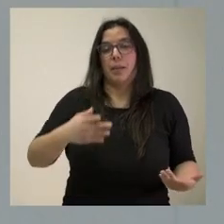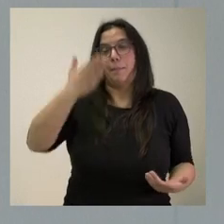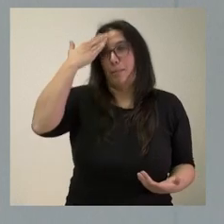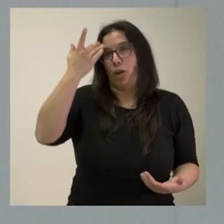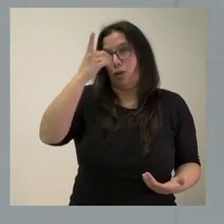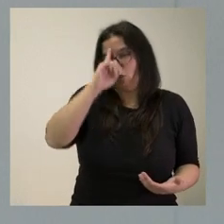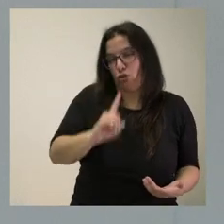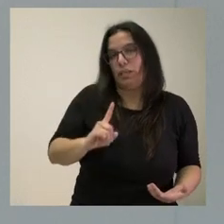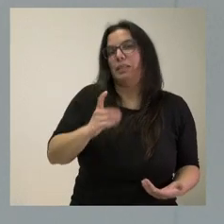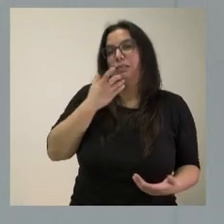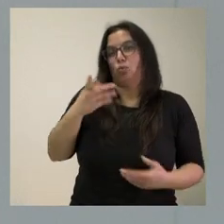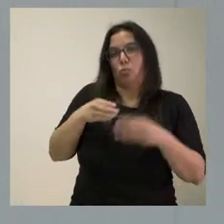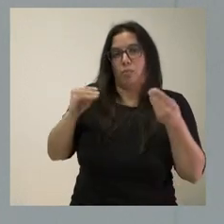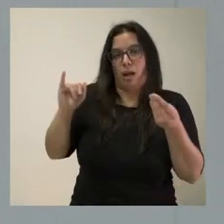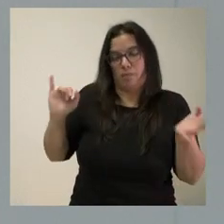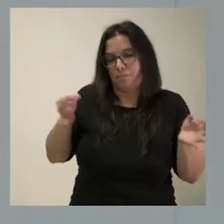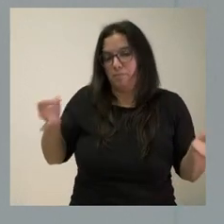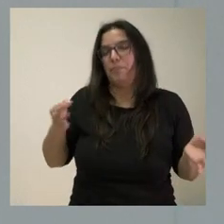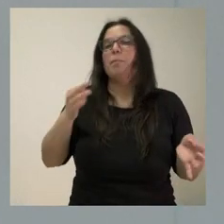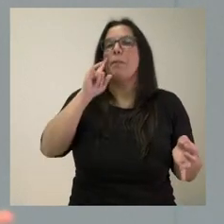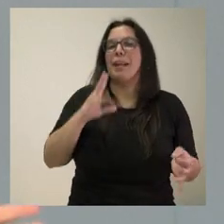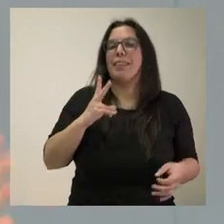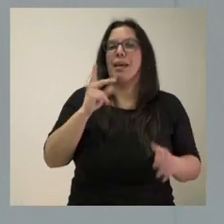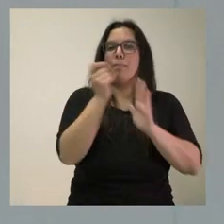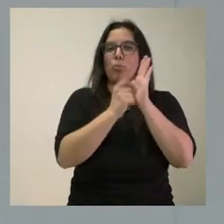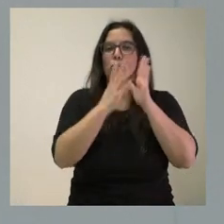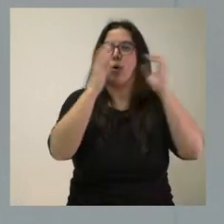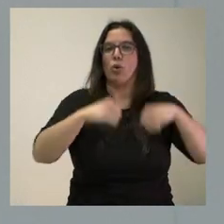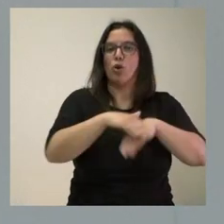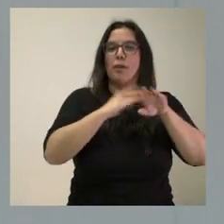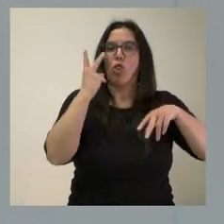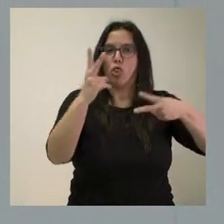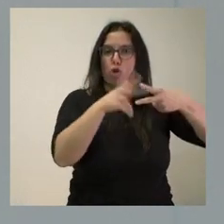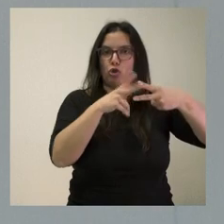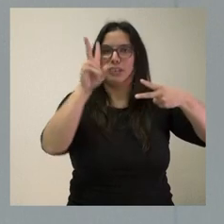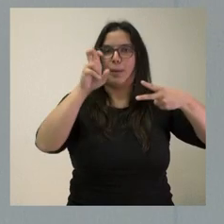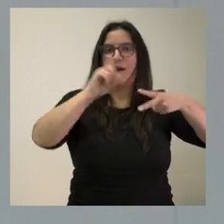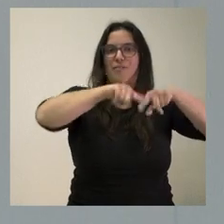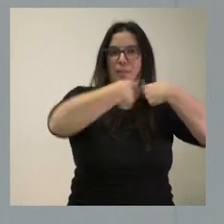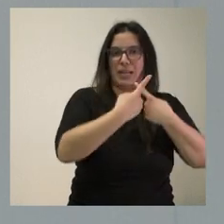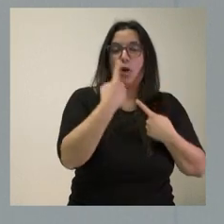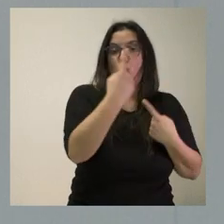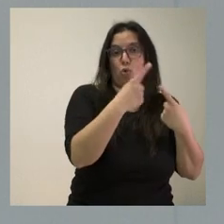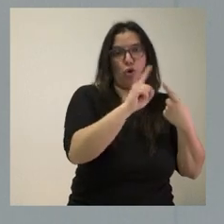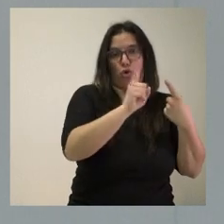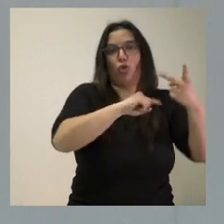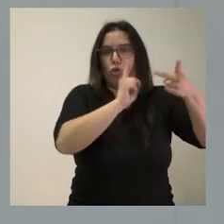porque usted tiene la documentación, que había dos puntos del acuerdo que hablaba del tema de familia, no solamente era uno.